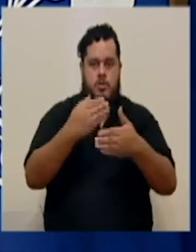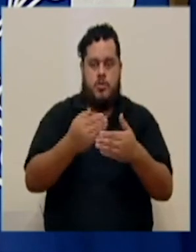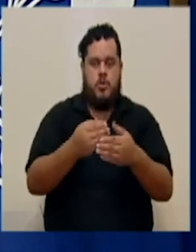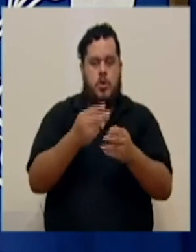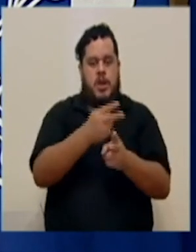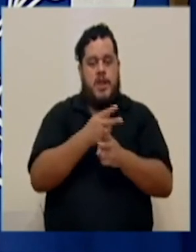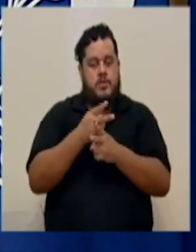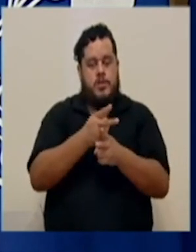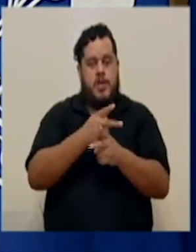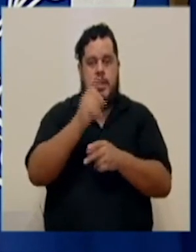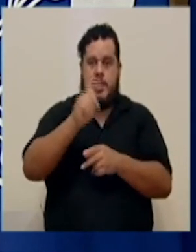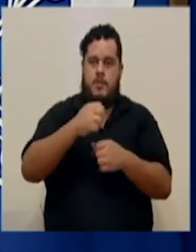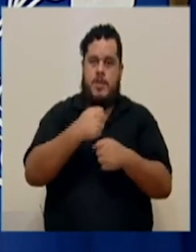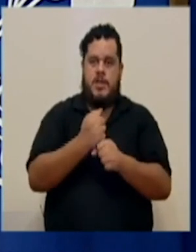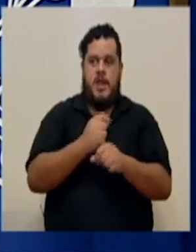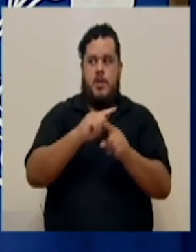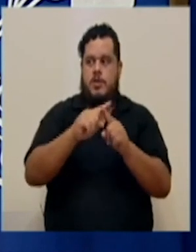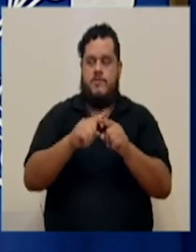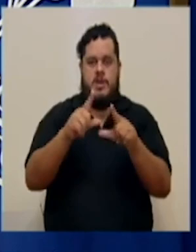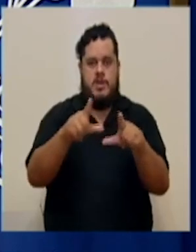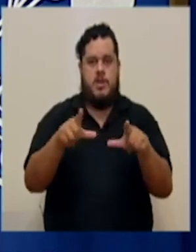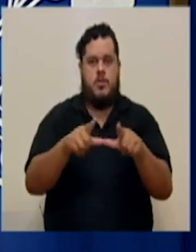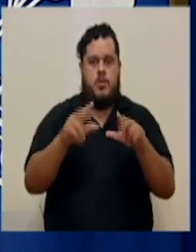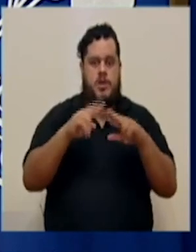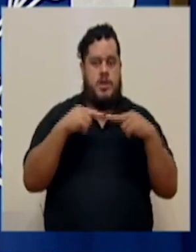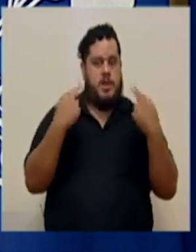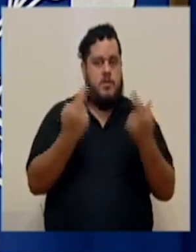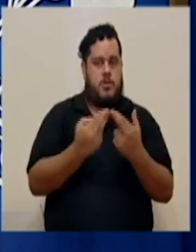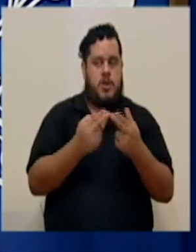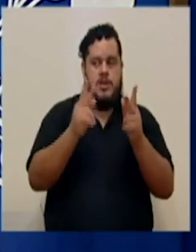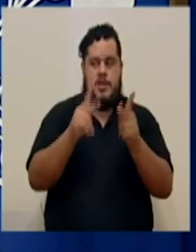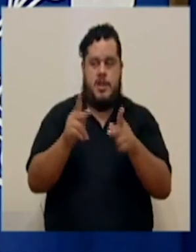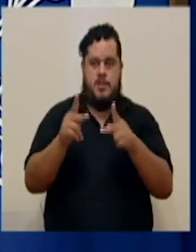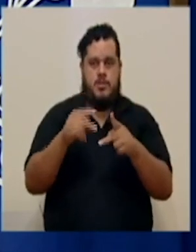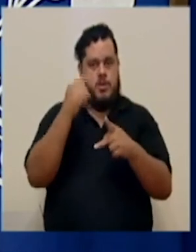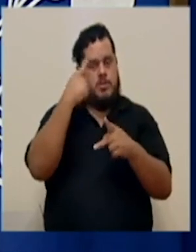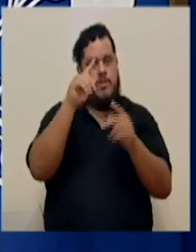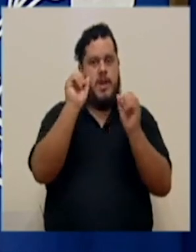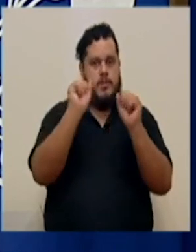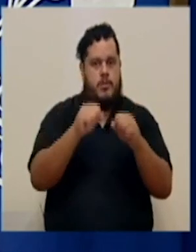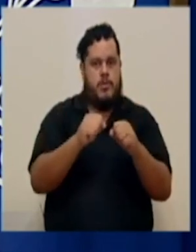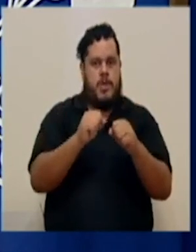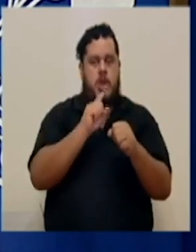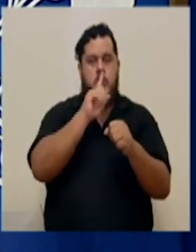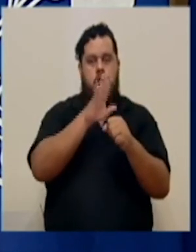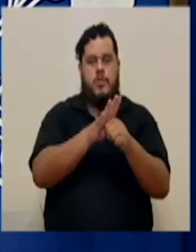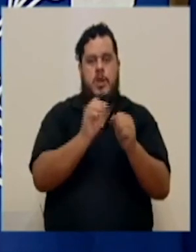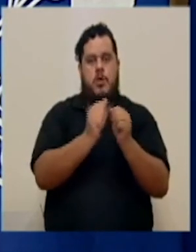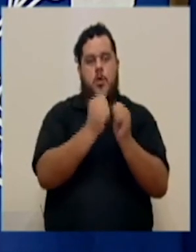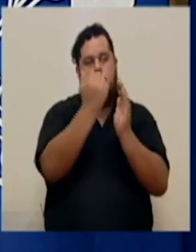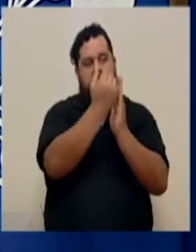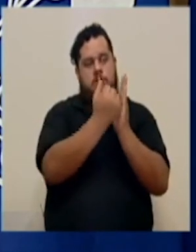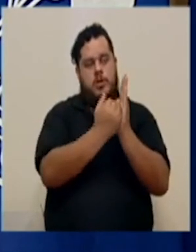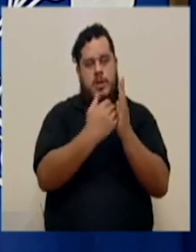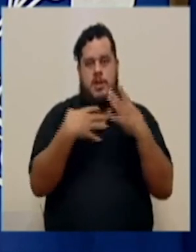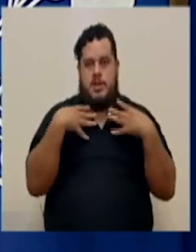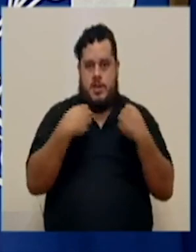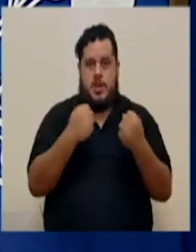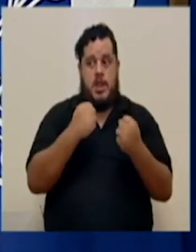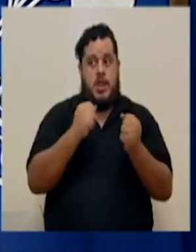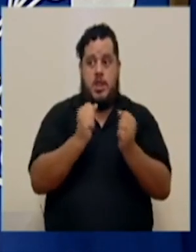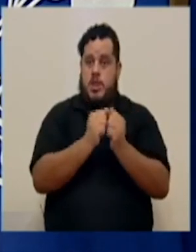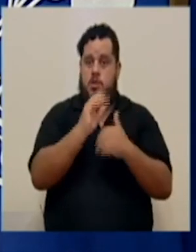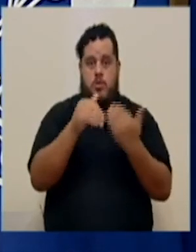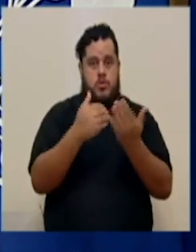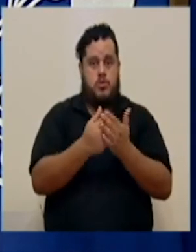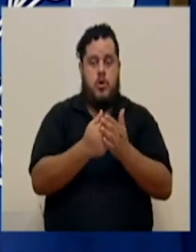hacer en los diferentes recintos de reuniones de las personas para poder cumplir con las órdenes sanitarias y con todo lo